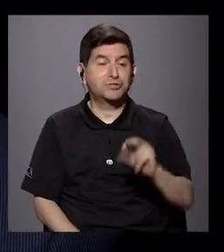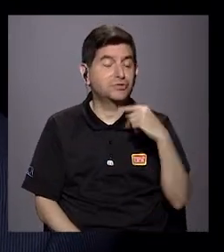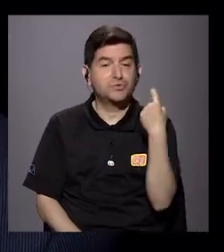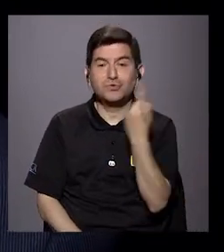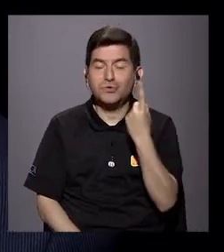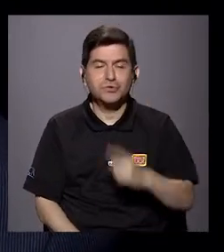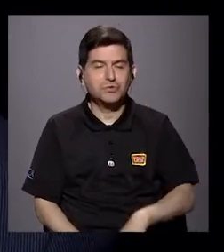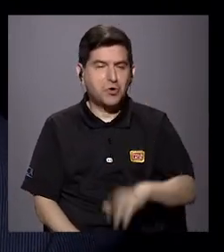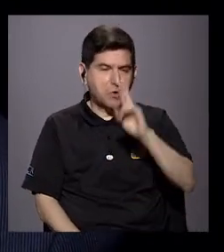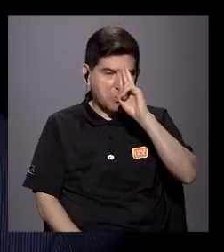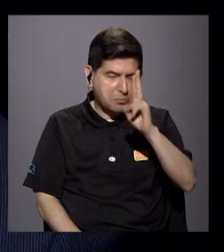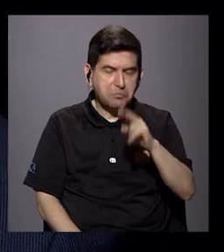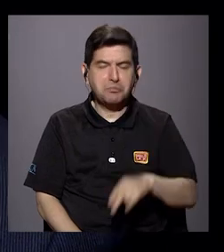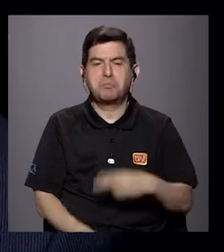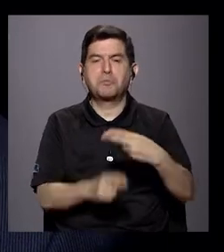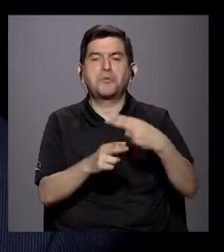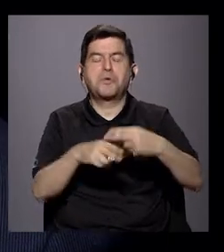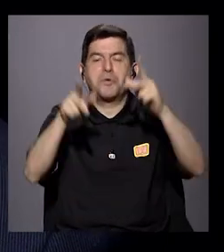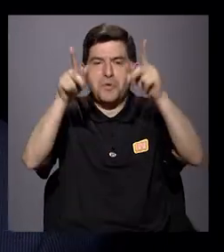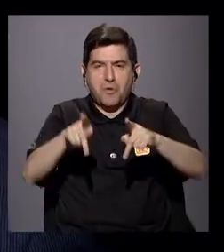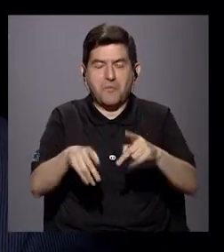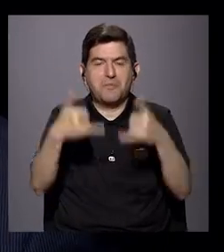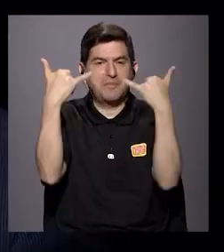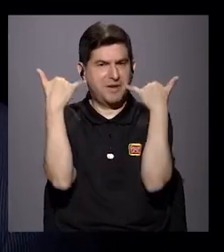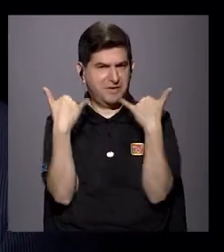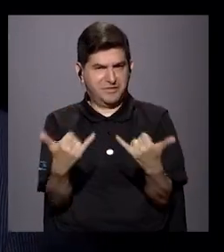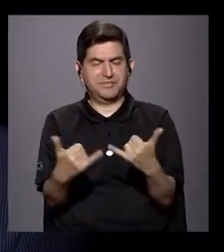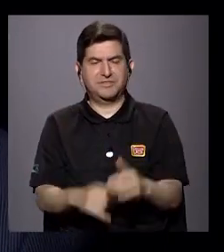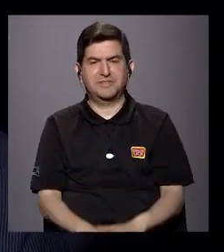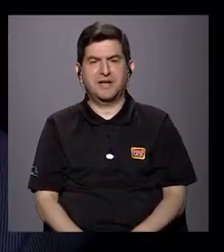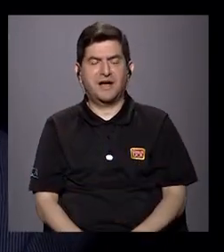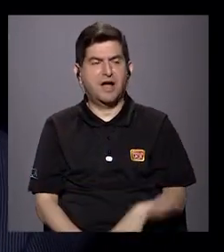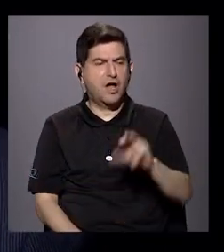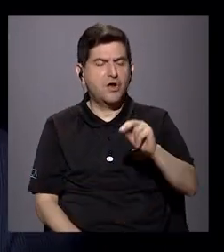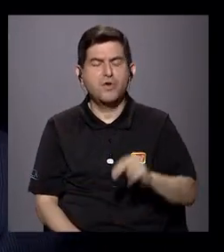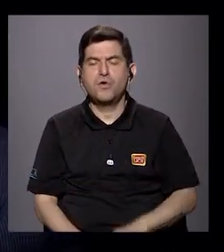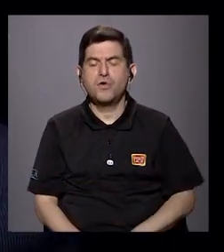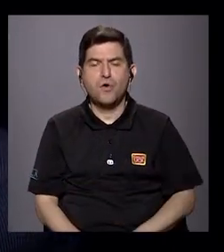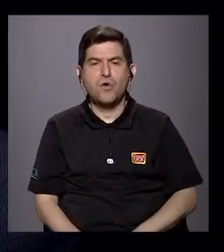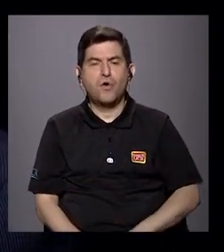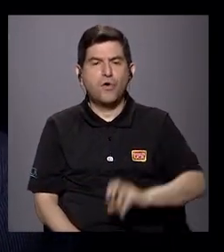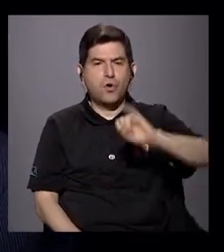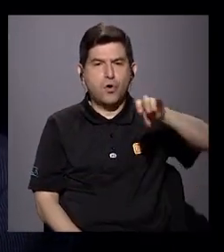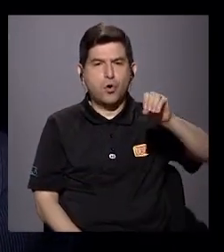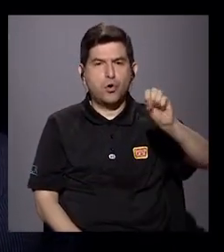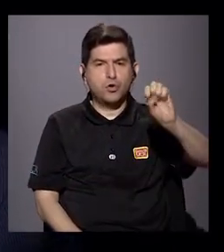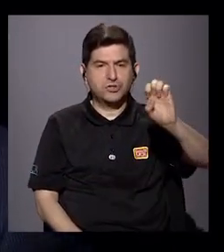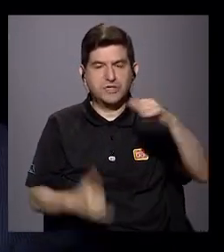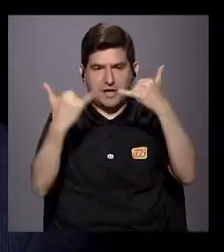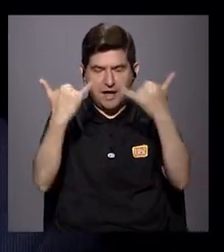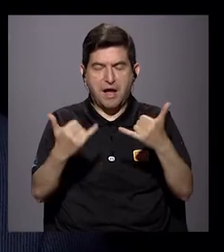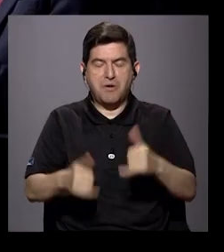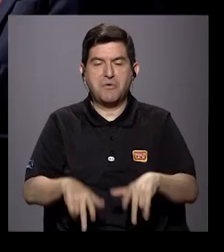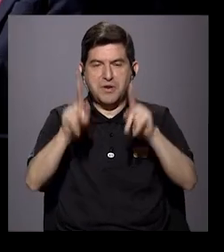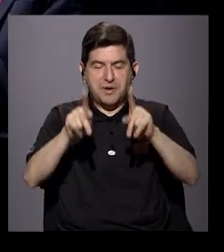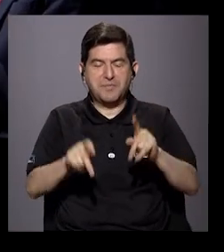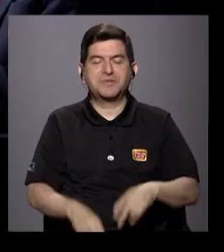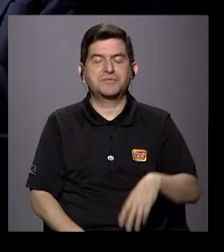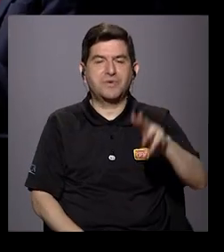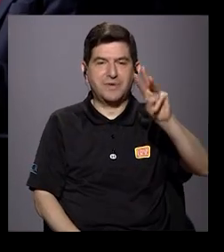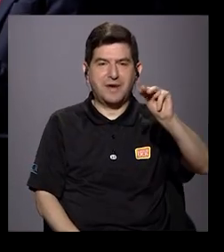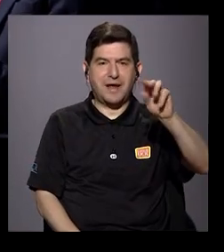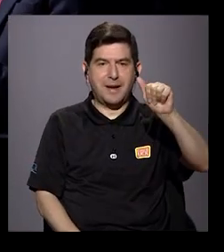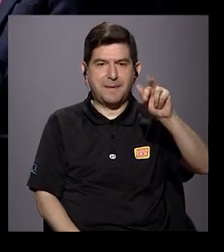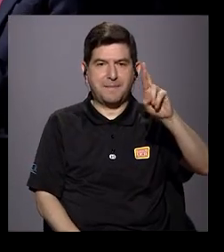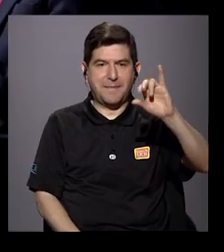solamente con reconocer el nombre de esas personas para que ya José no sea José, sino sea María, ¿verdad? No basta